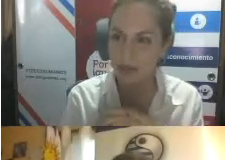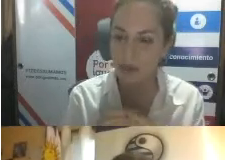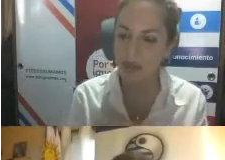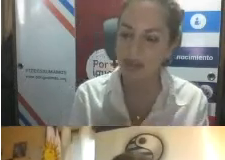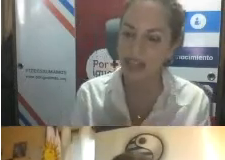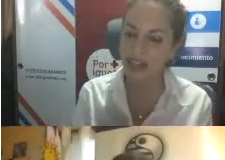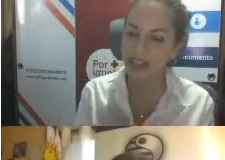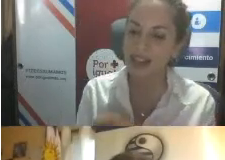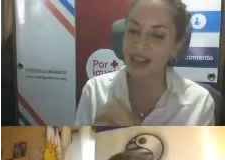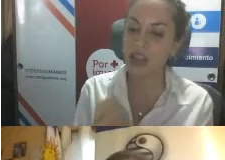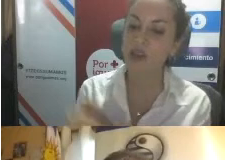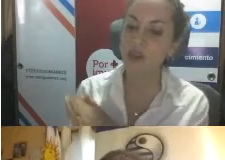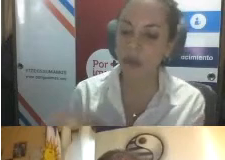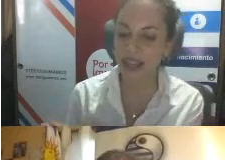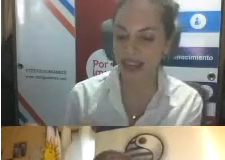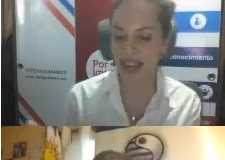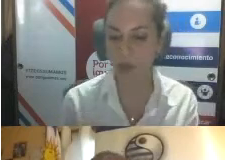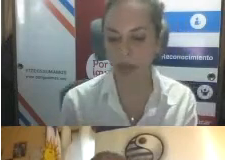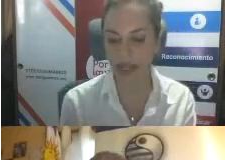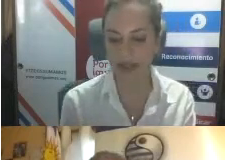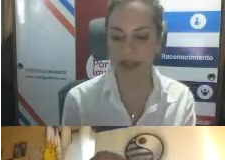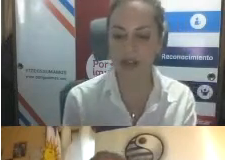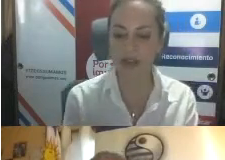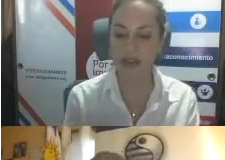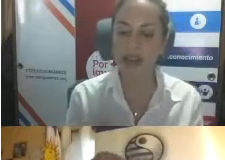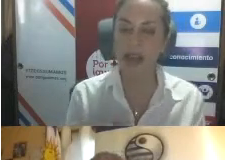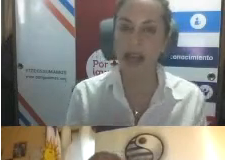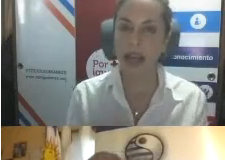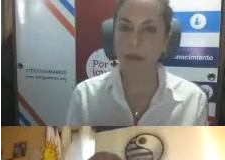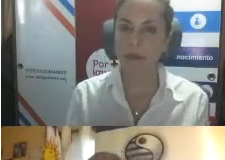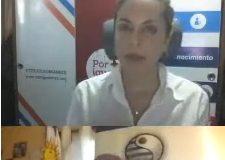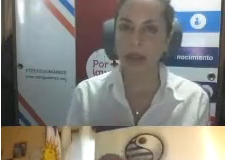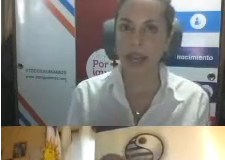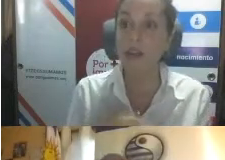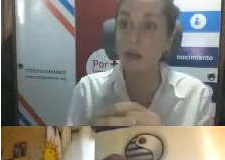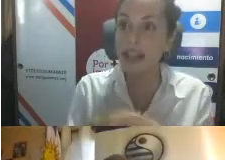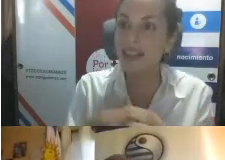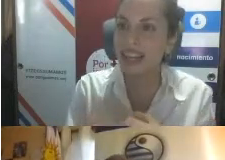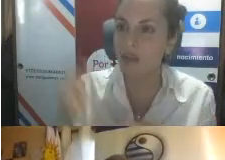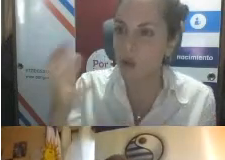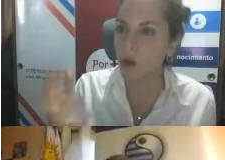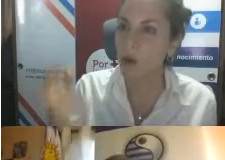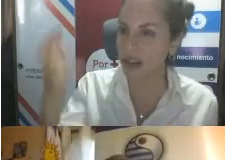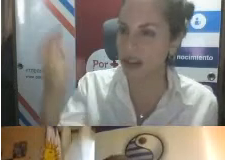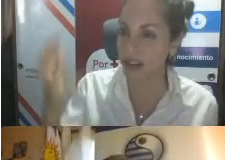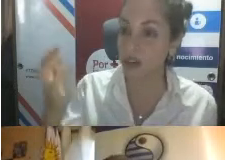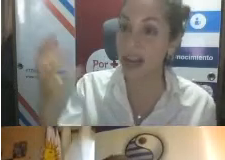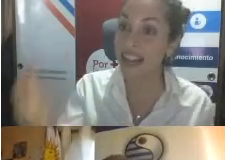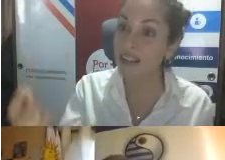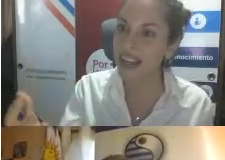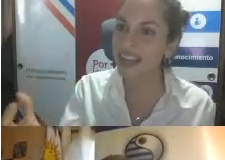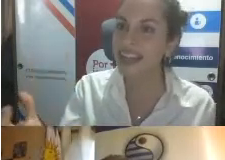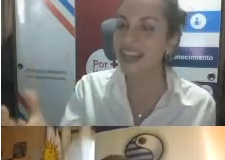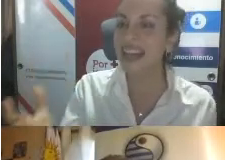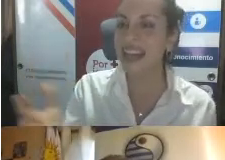de productividad y de contribuir a la comunidad. Entonces, es de vuelta ver este foco de la persona